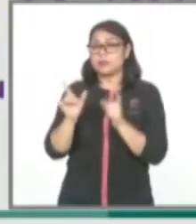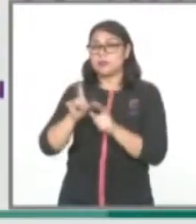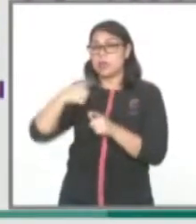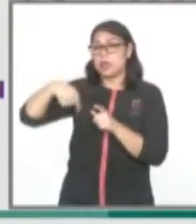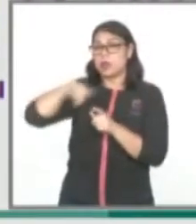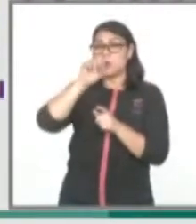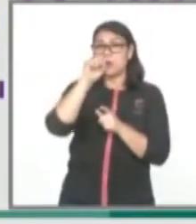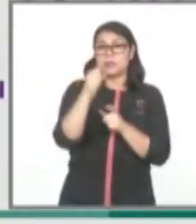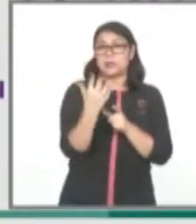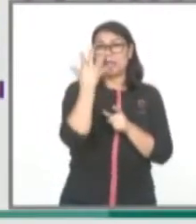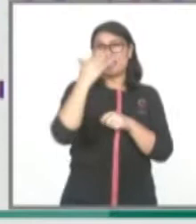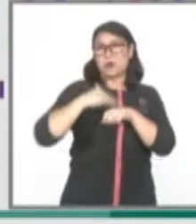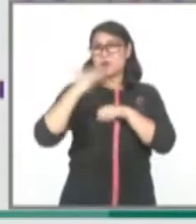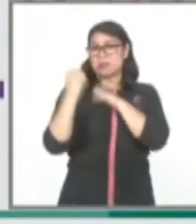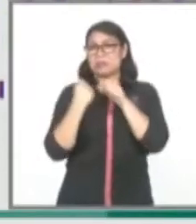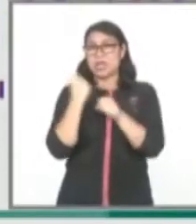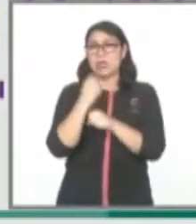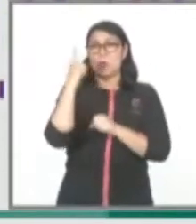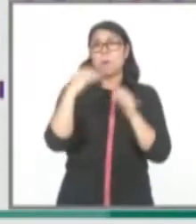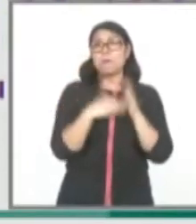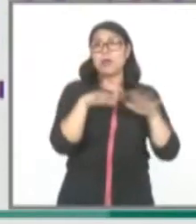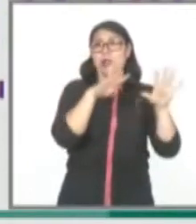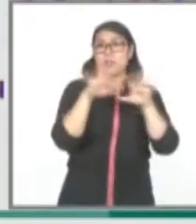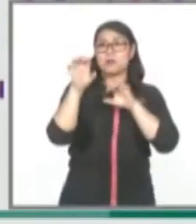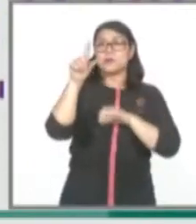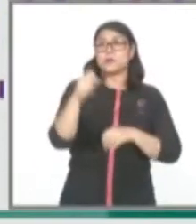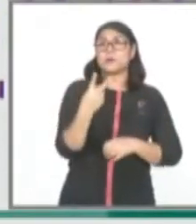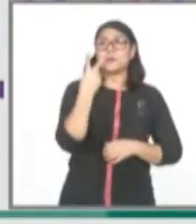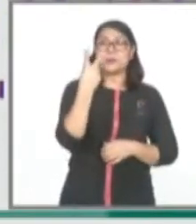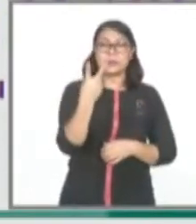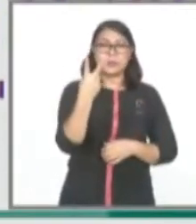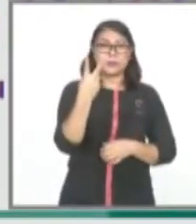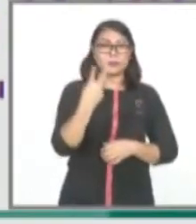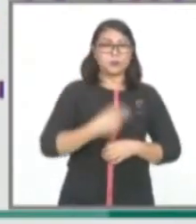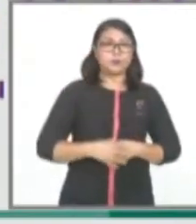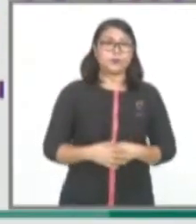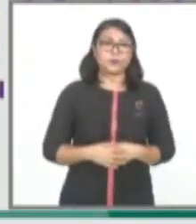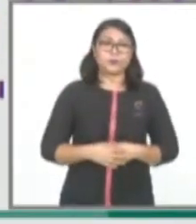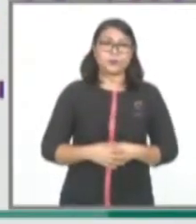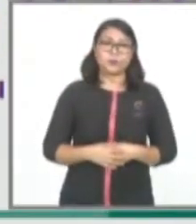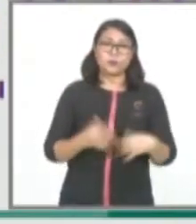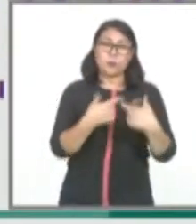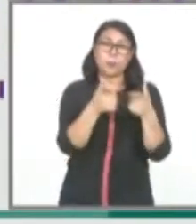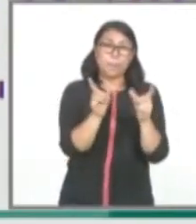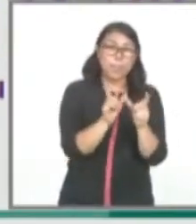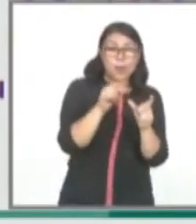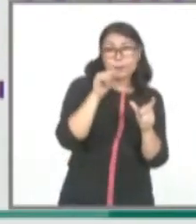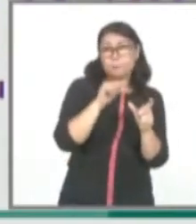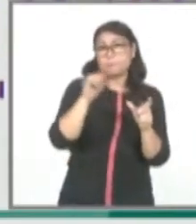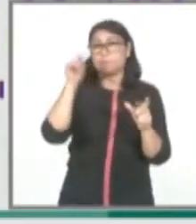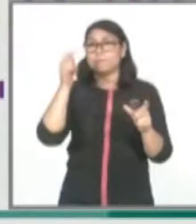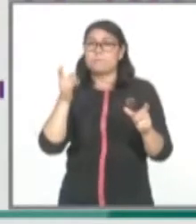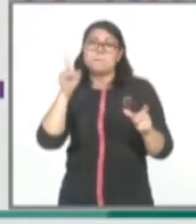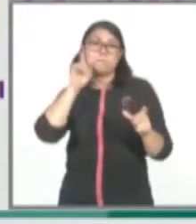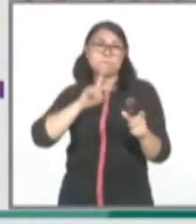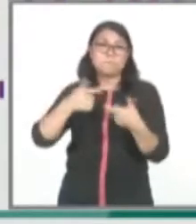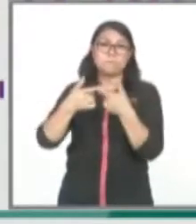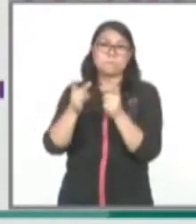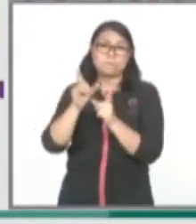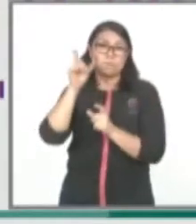sospechosos en espera de resultados por laboratorio, 13.167 se han recuperado y 7 decesos que suman 1